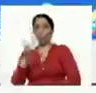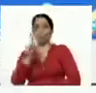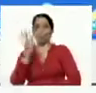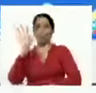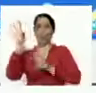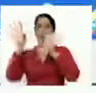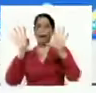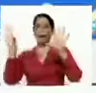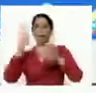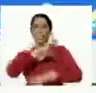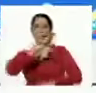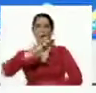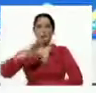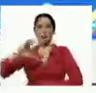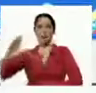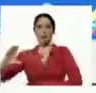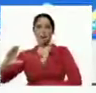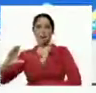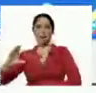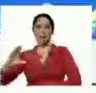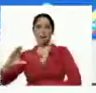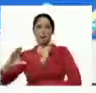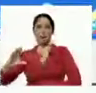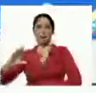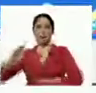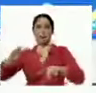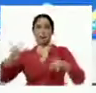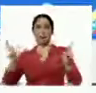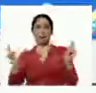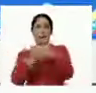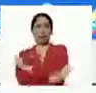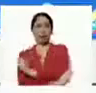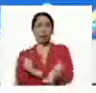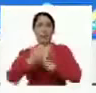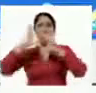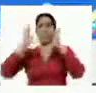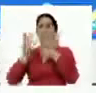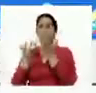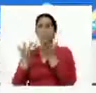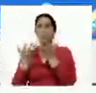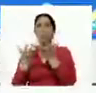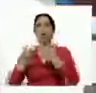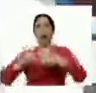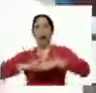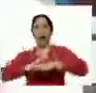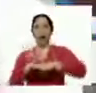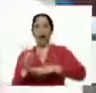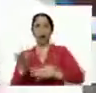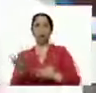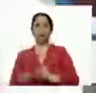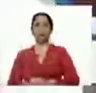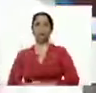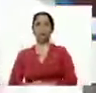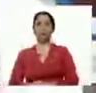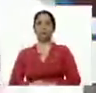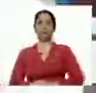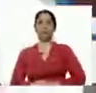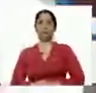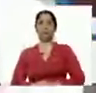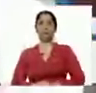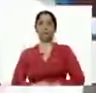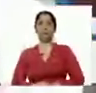los países del Caribe, la alternativa del mundo, la alianza bolivariana para los pueblos de nuestra América,